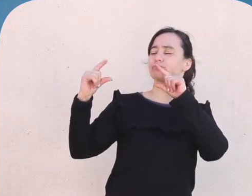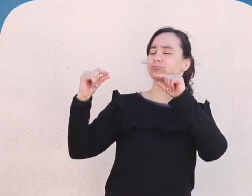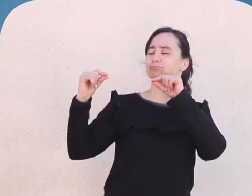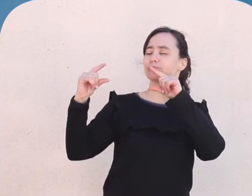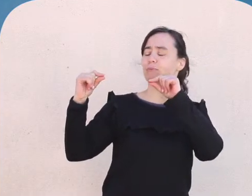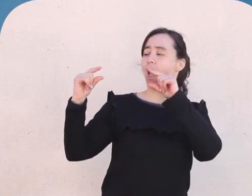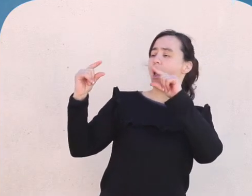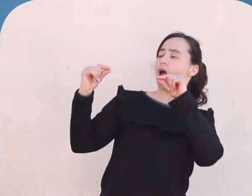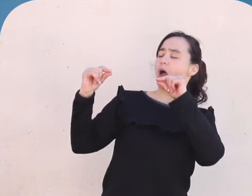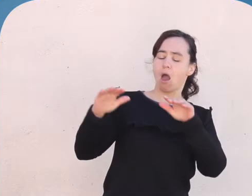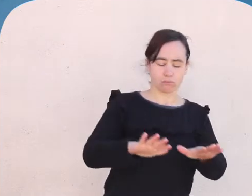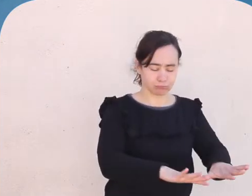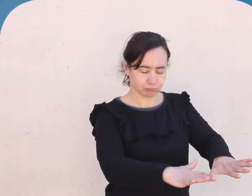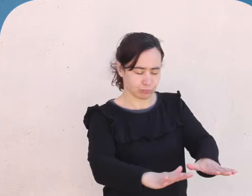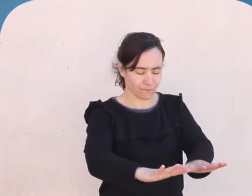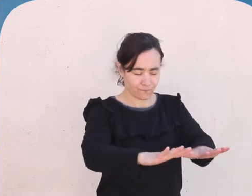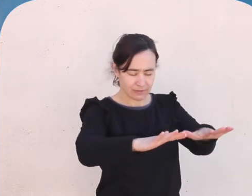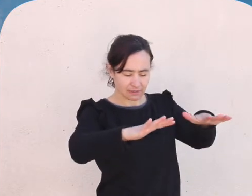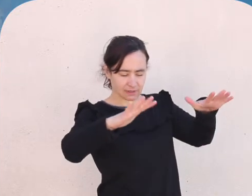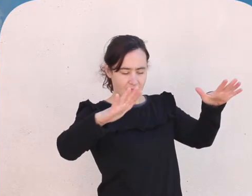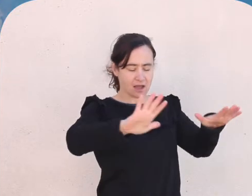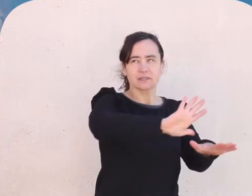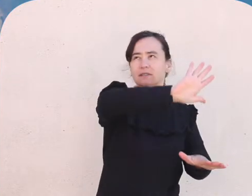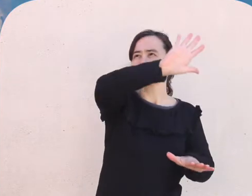y comenzaron a dialogar entre ellos.